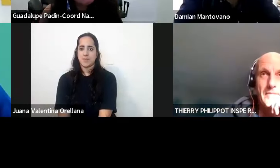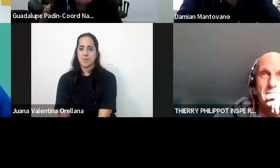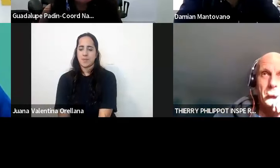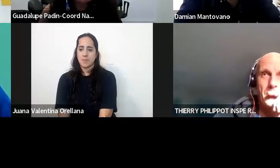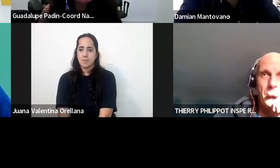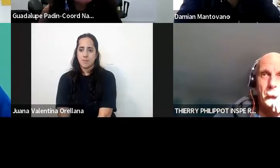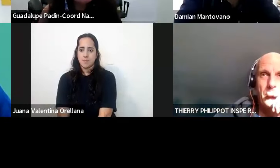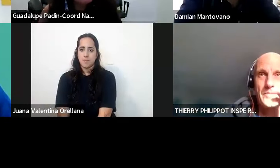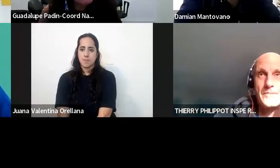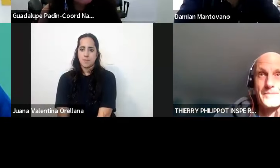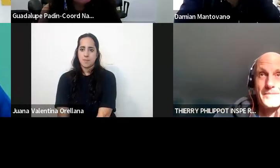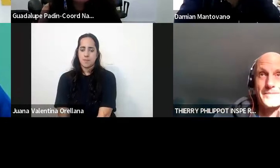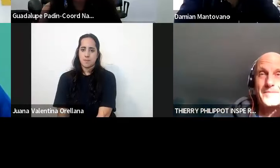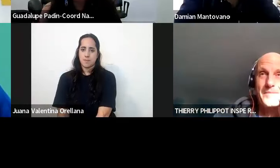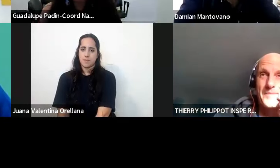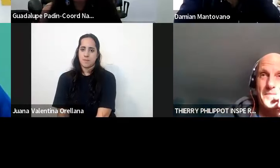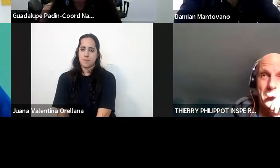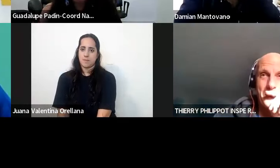que nos quedamos en el tramo y